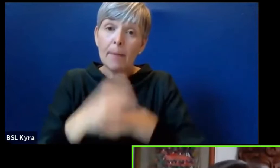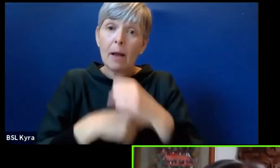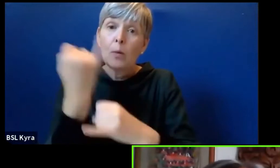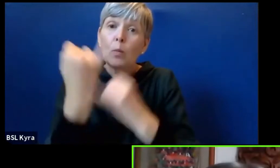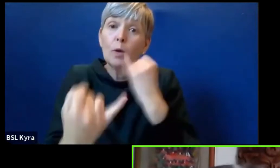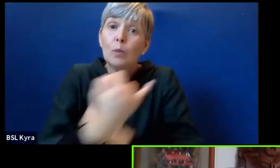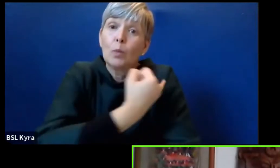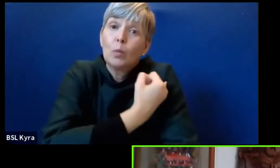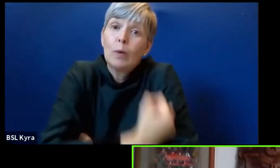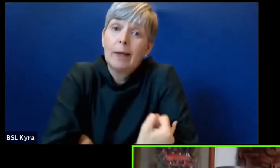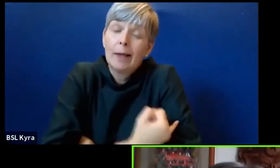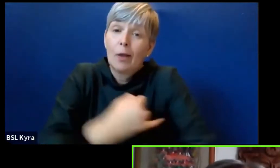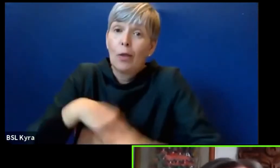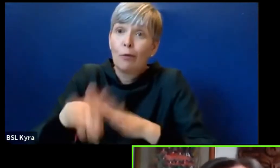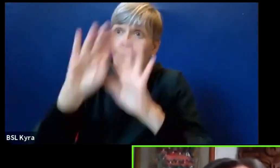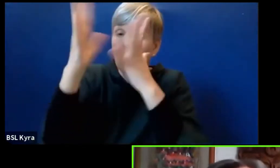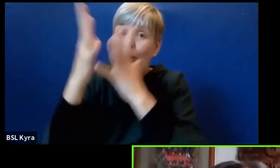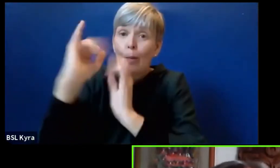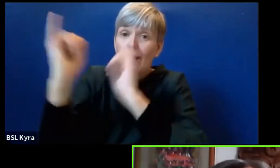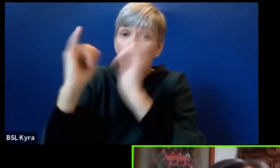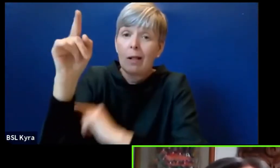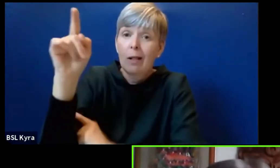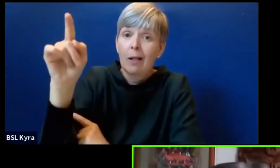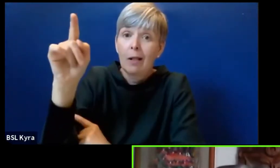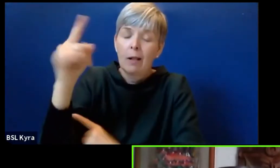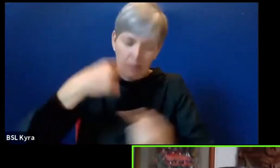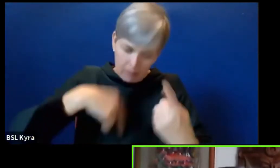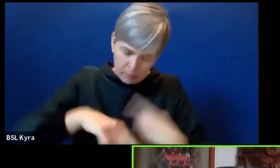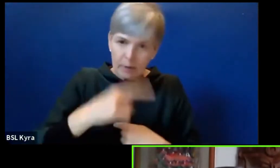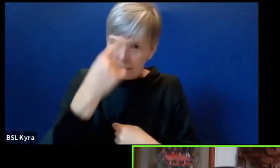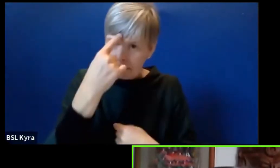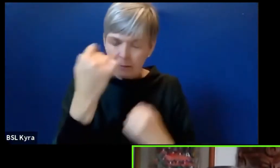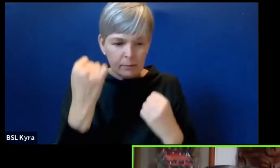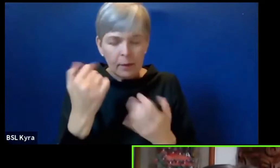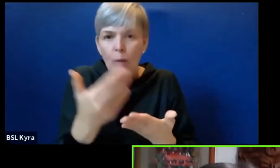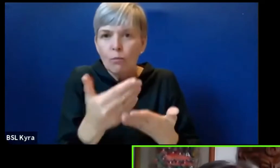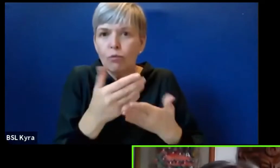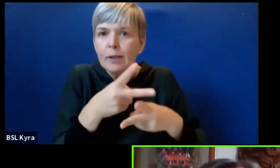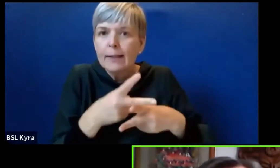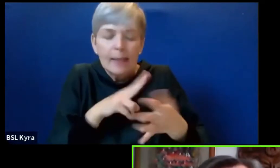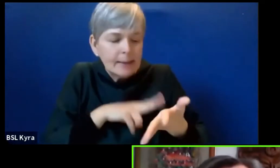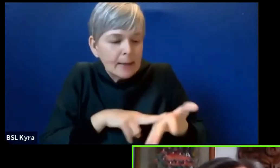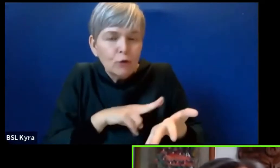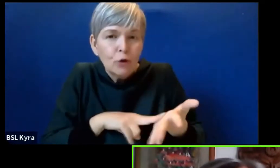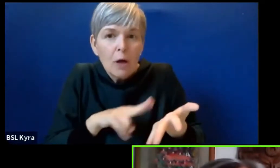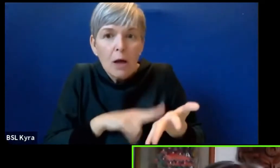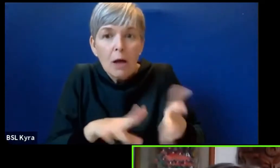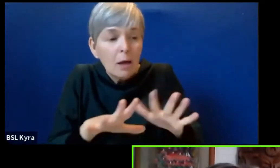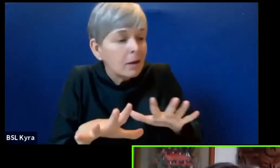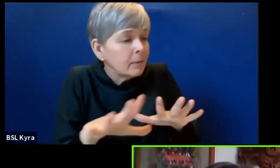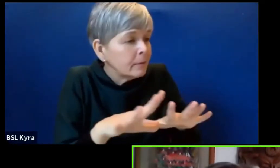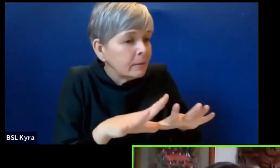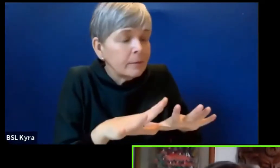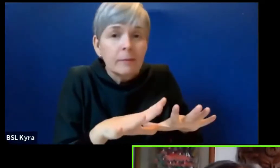la naturaleza no es un tema de retención o captura de carbono.